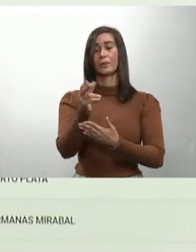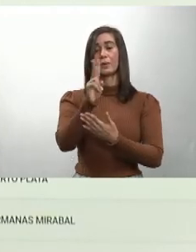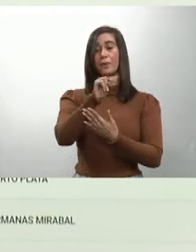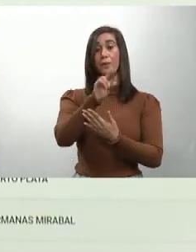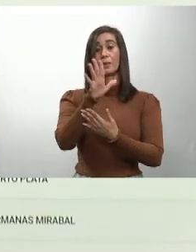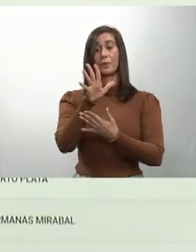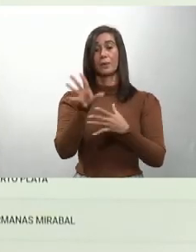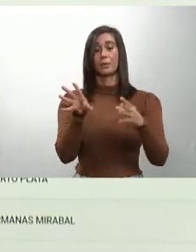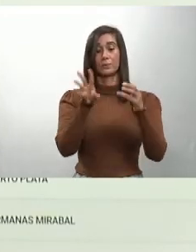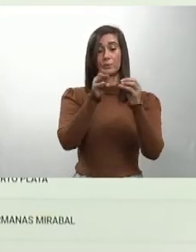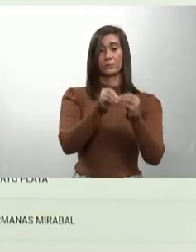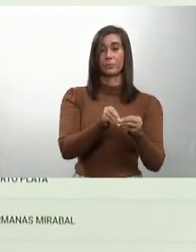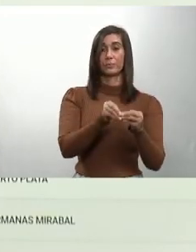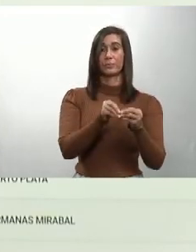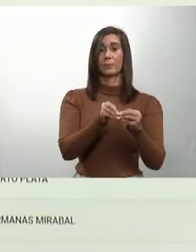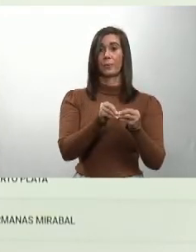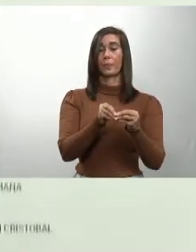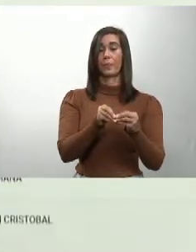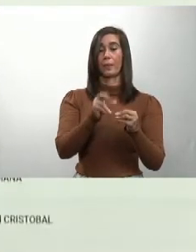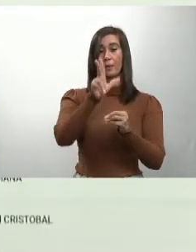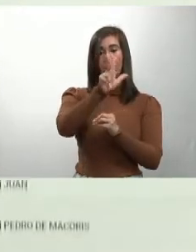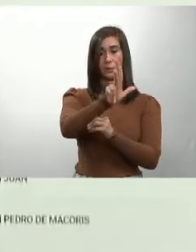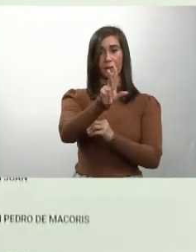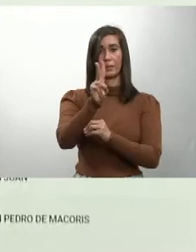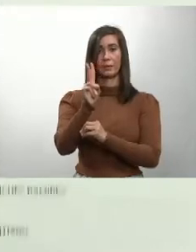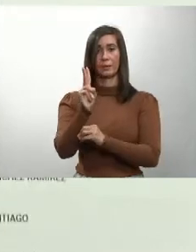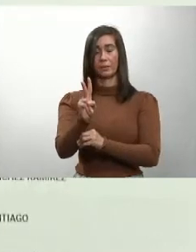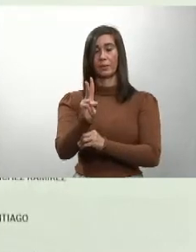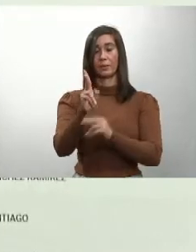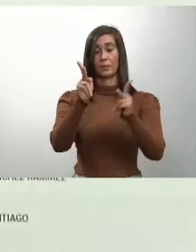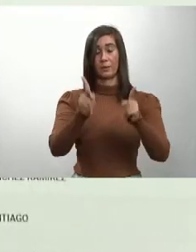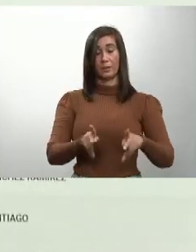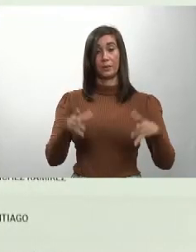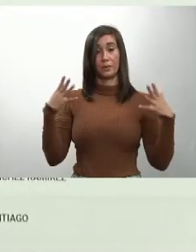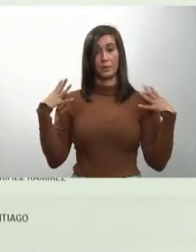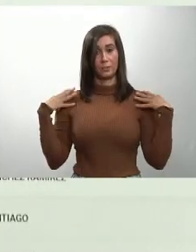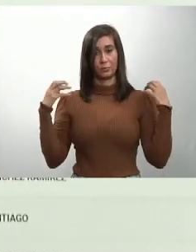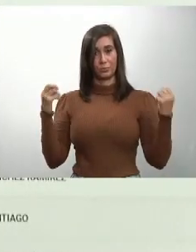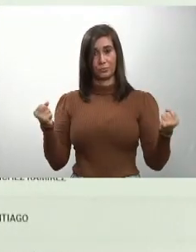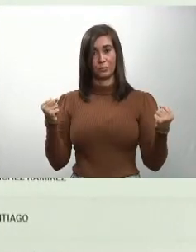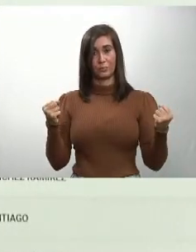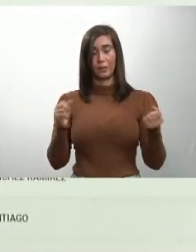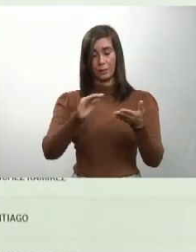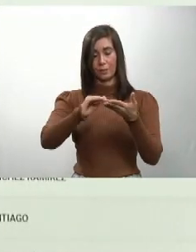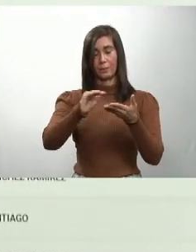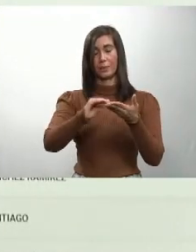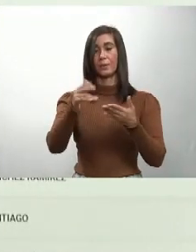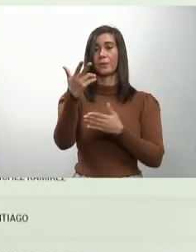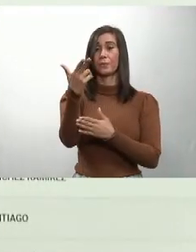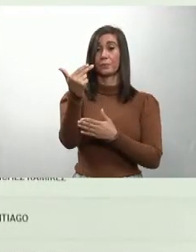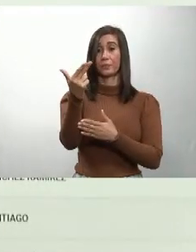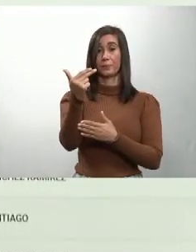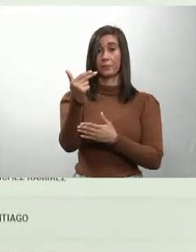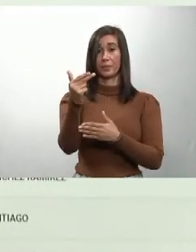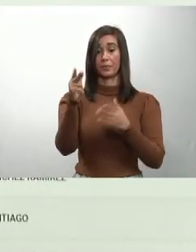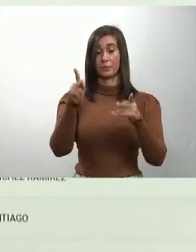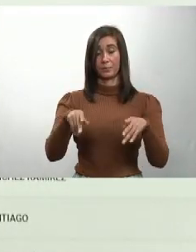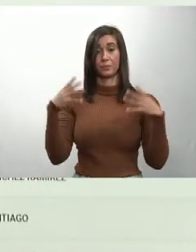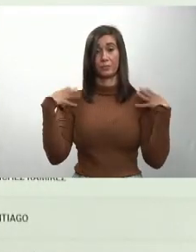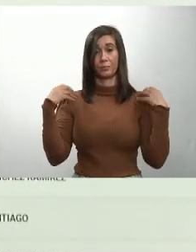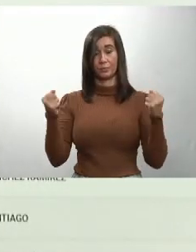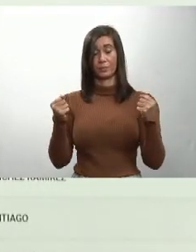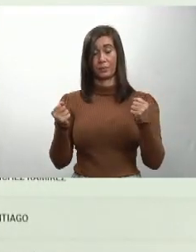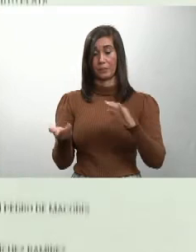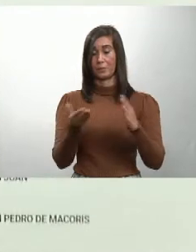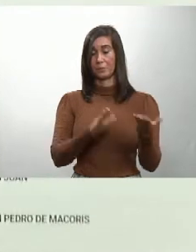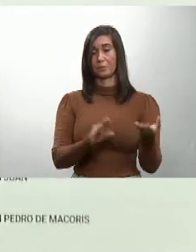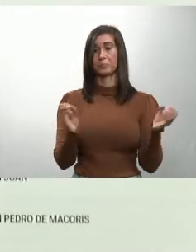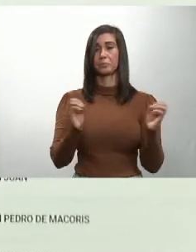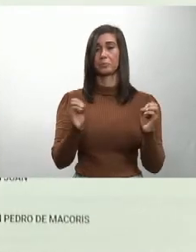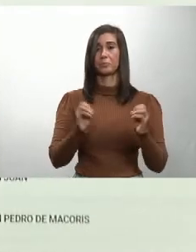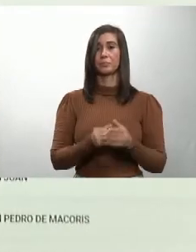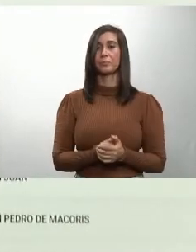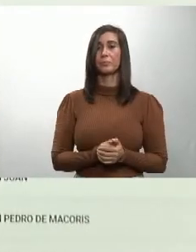fallecimientos.